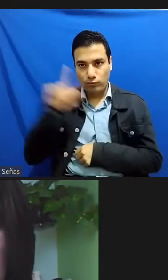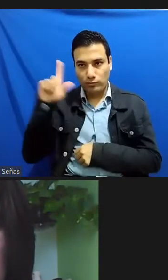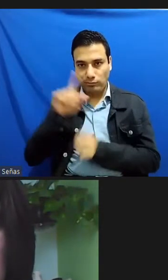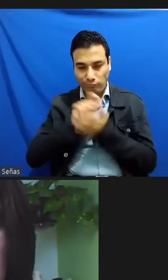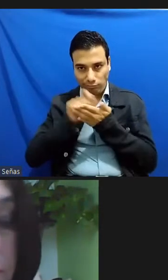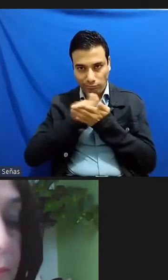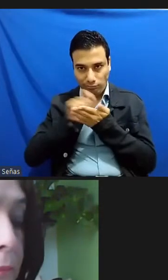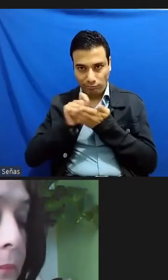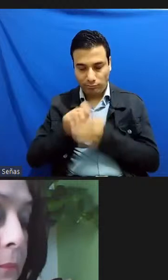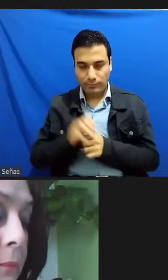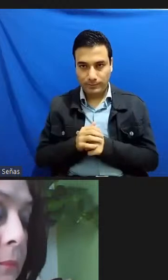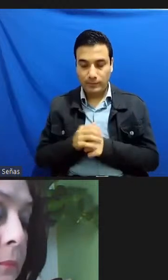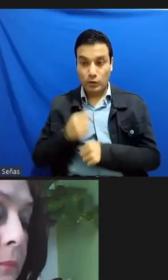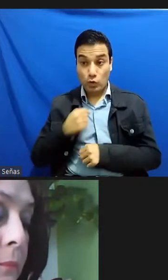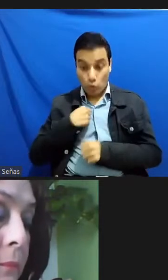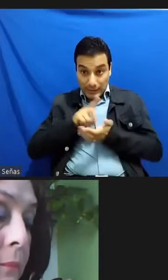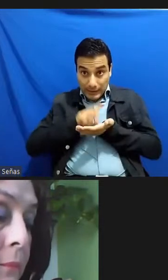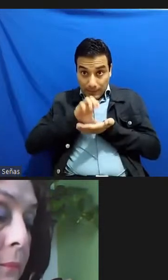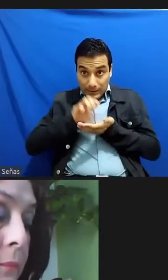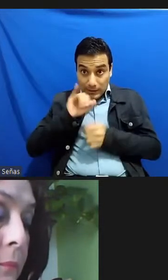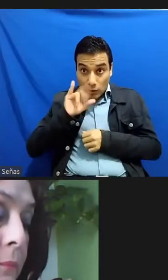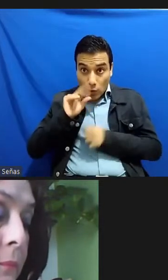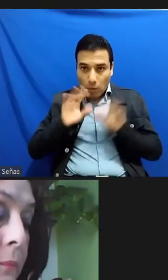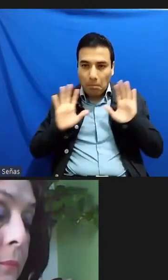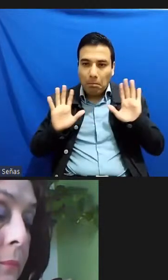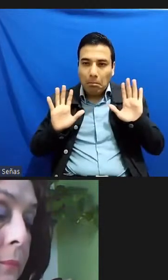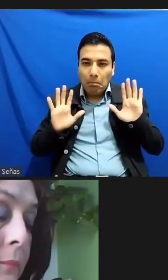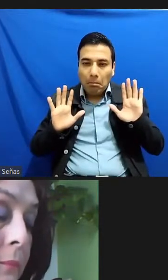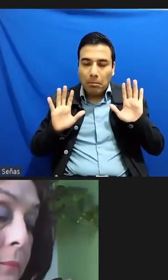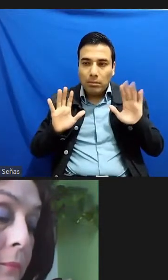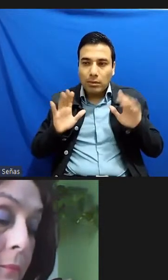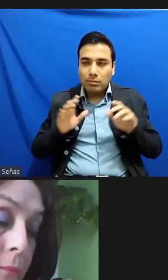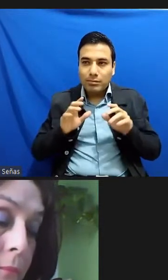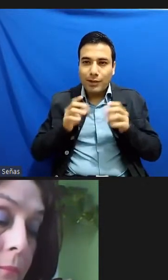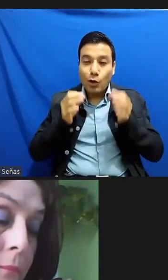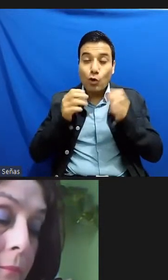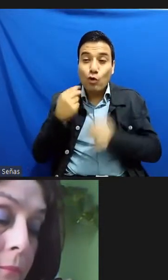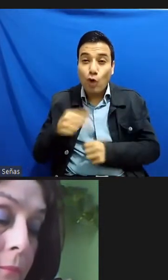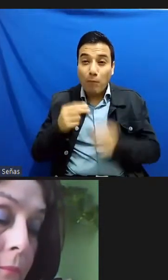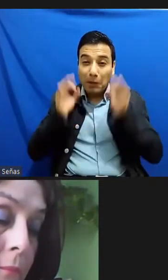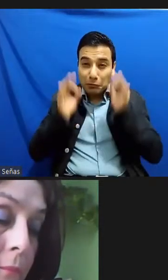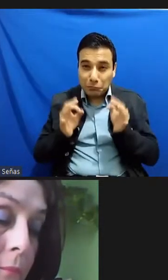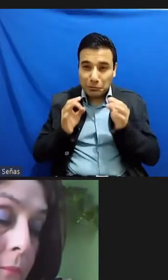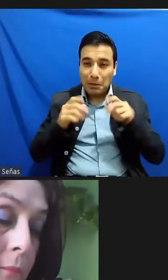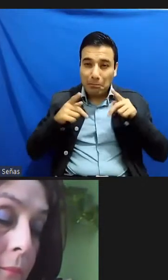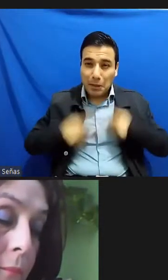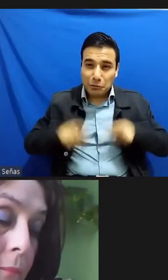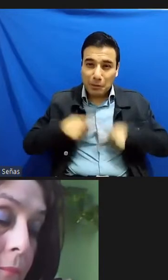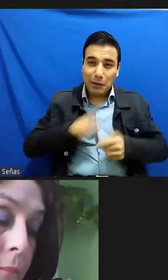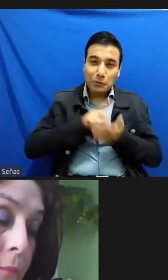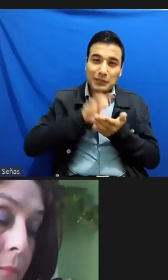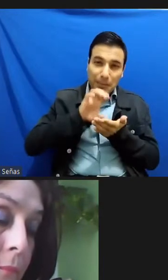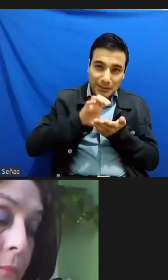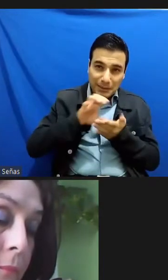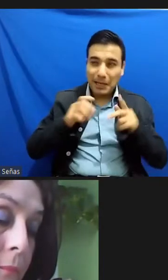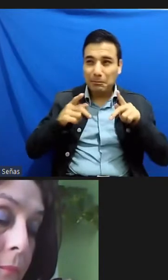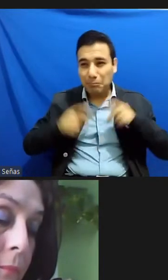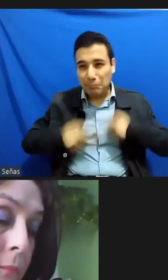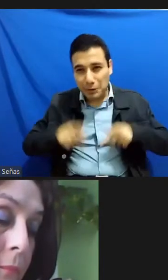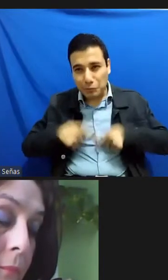la discapacidad o la incapacidad no sé cómo se dice aparte ya me confundí handicaps eso está bien dicho no sé